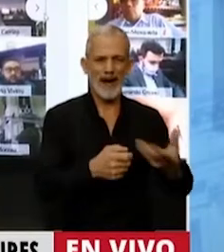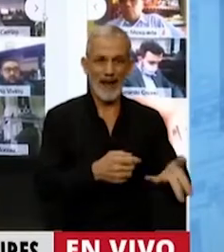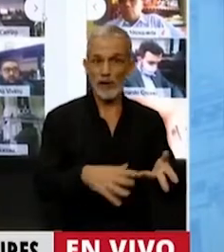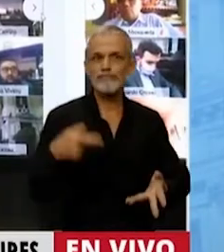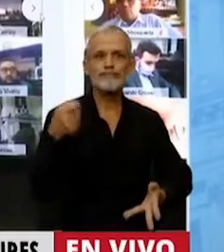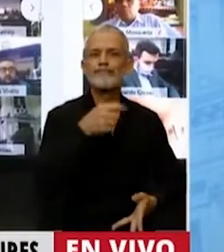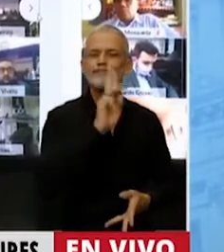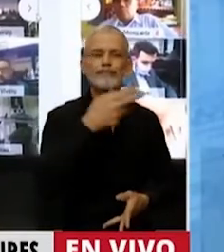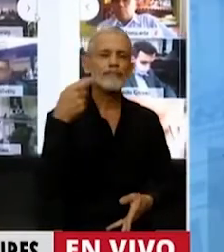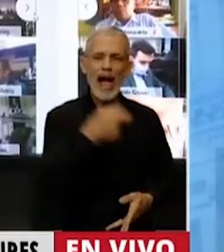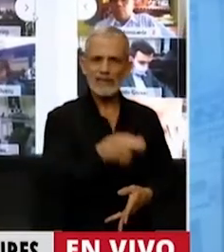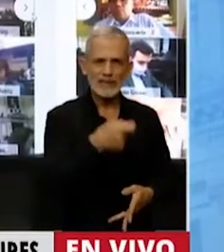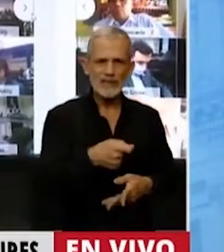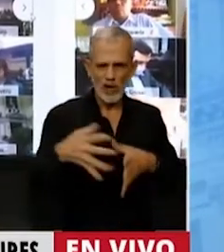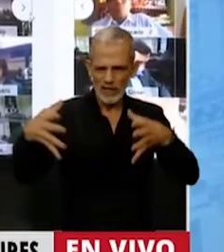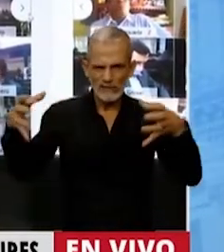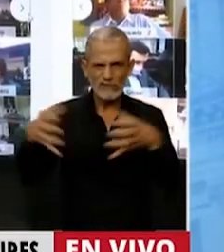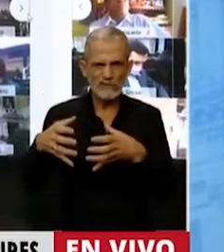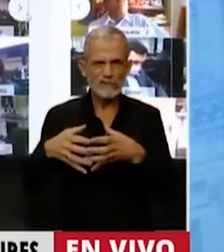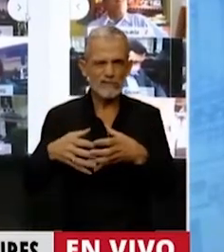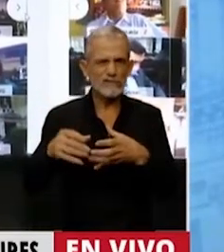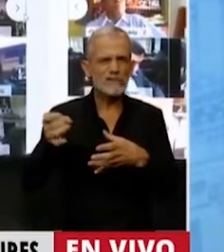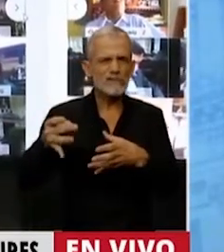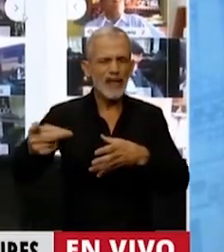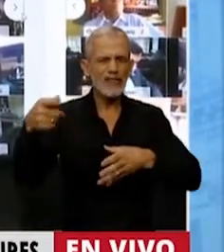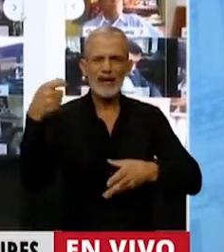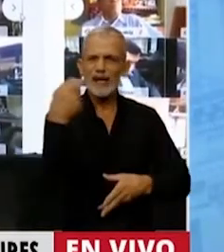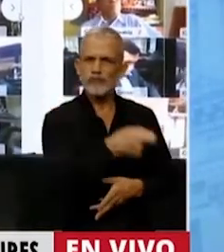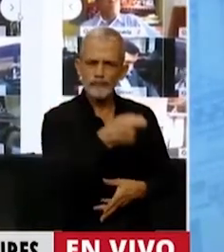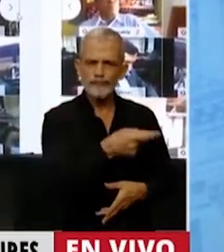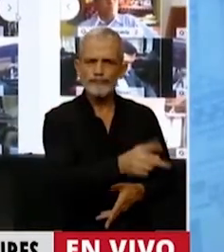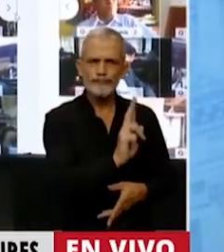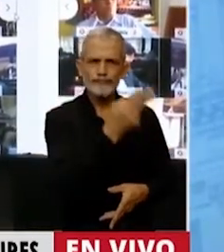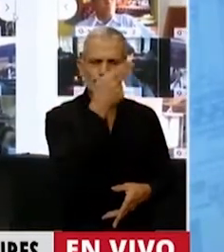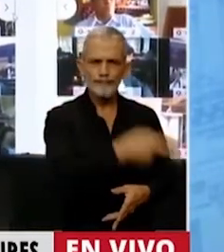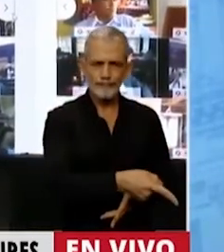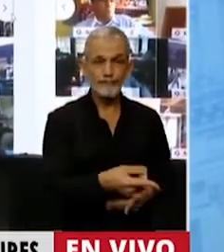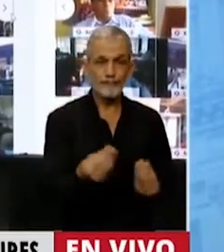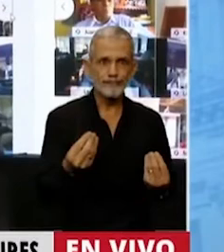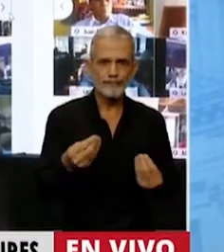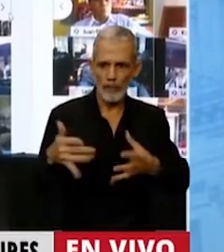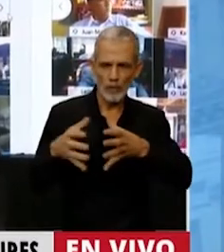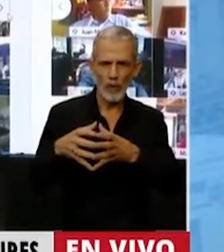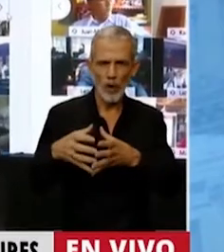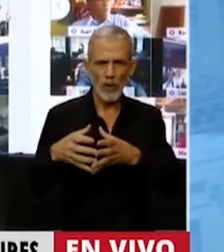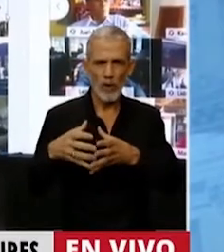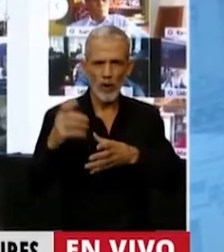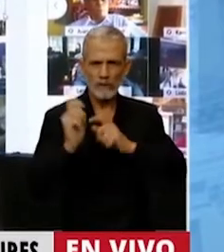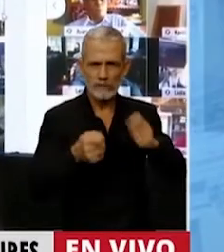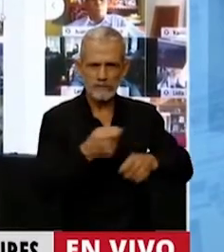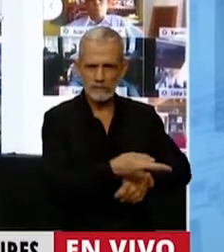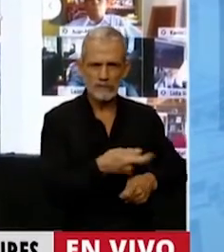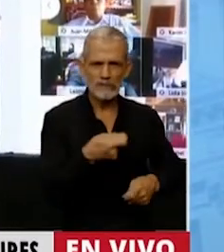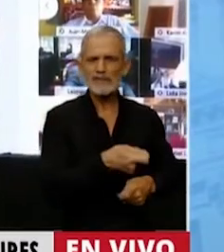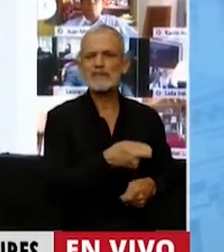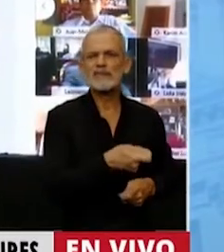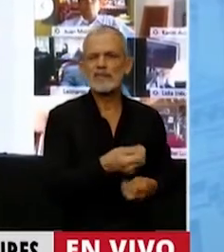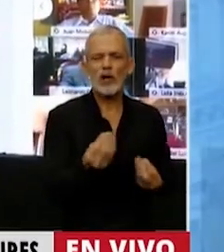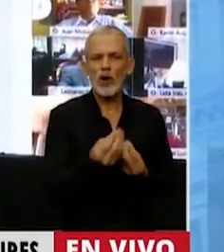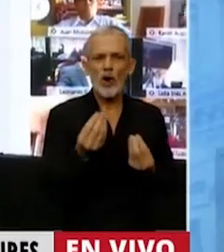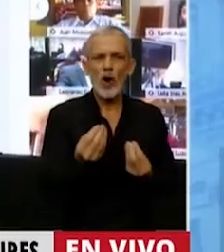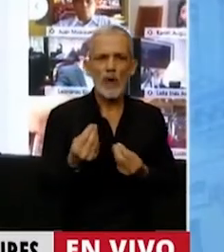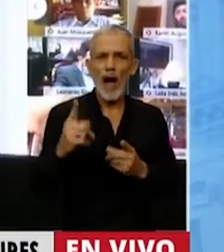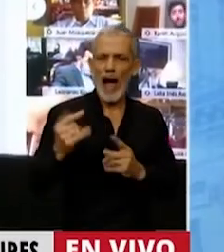asesinado por una patota de la Unión Ferroviaria, que a su vez contó para poder llevar adelante esta acción criminal